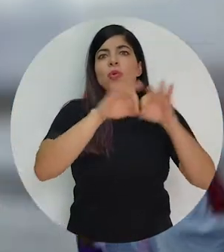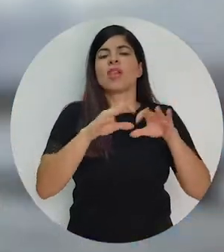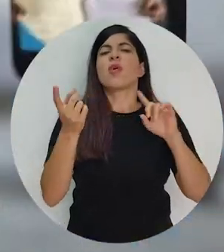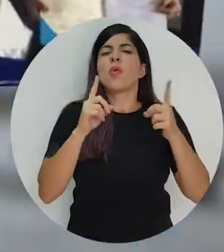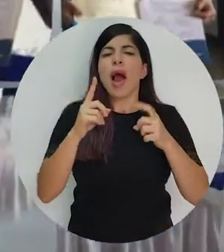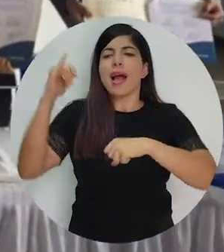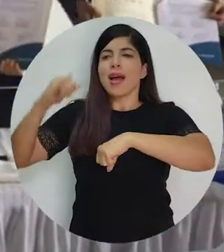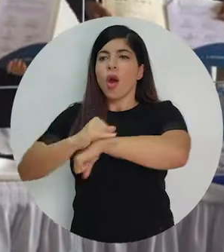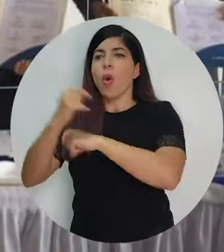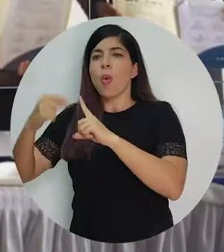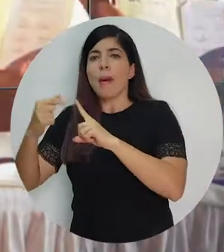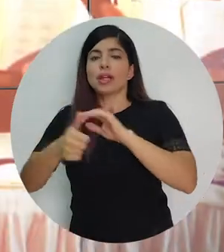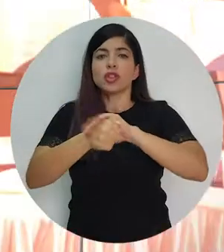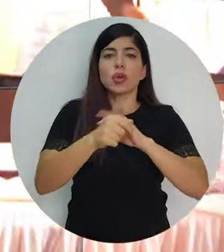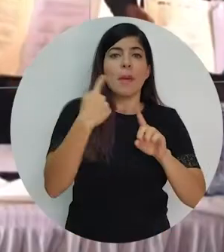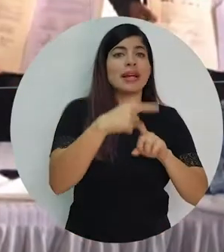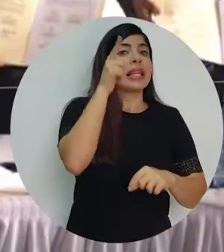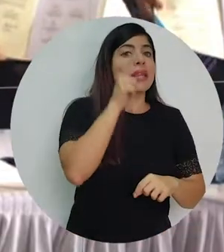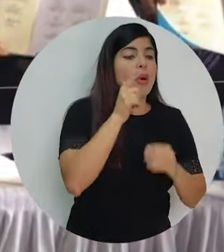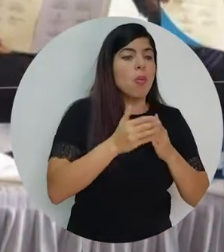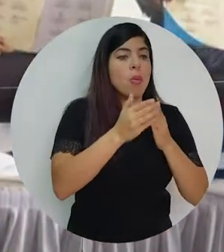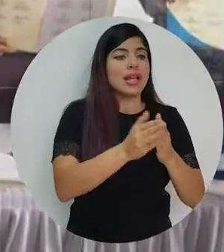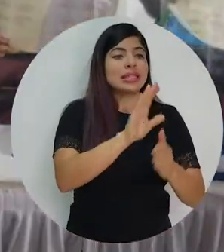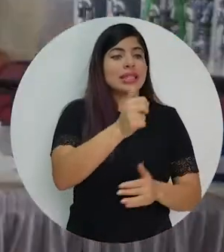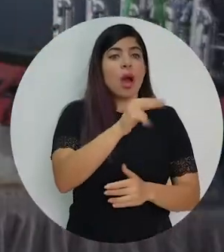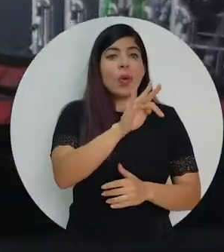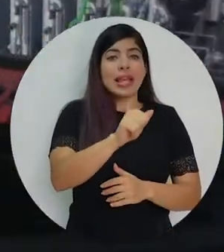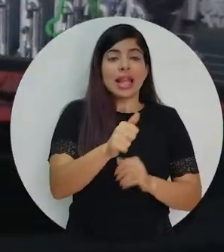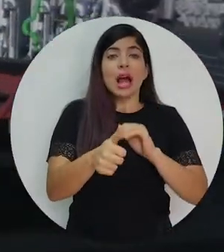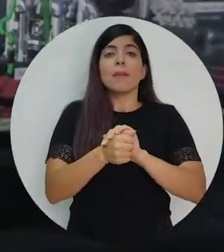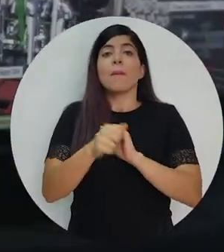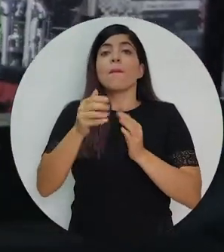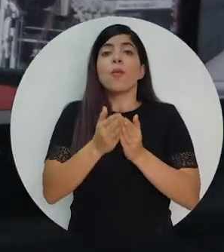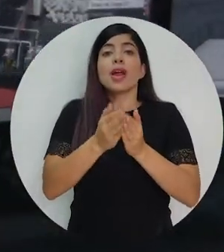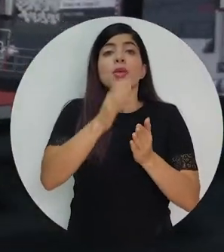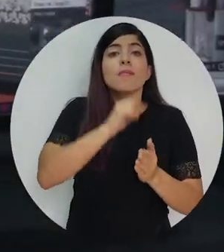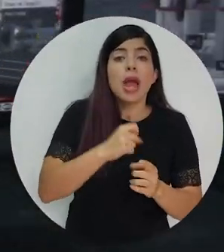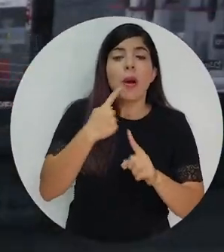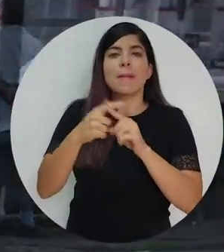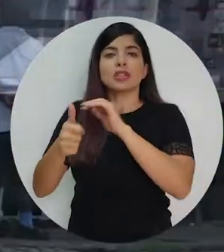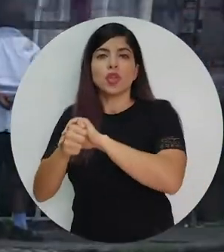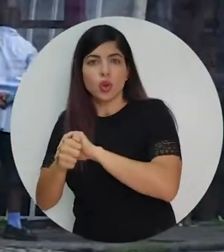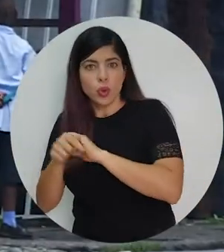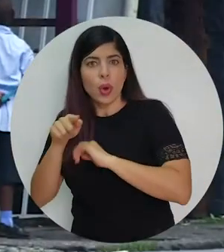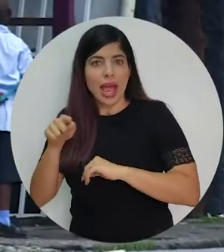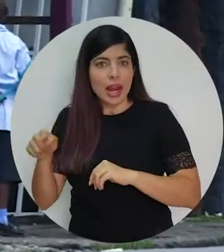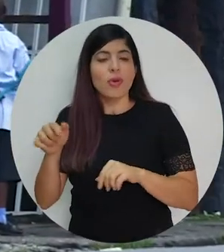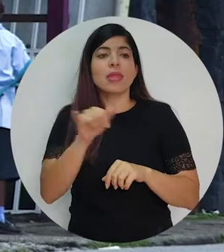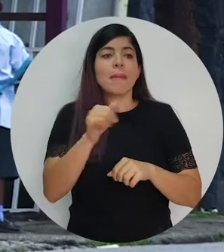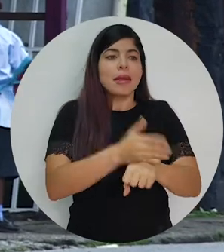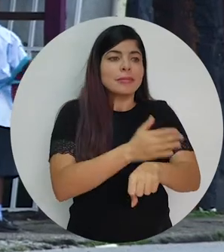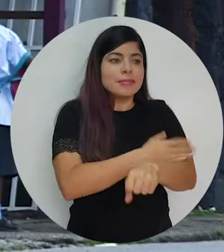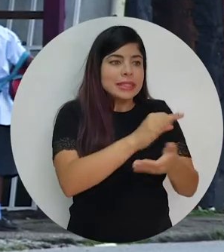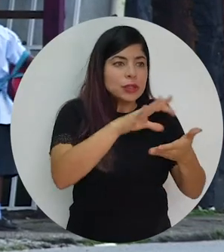de infraestructura como los aeródromos de Guápiles, Tortuguero y Limón y los muelles de Cahuita, Puerto Viejo y Tortuguero. Mejoramos y atendemos las